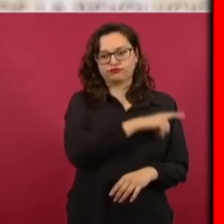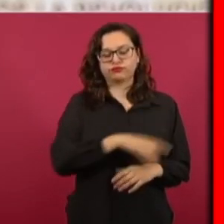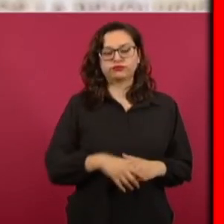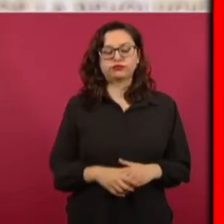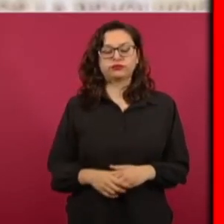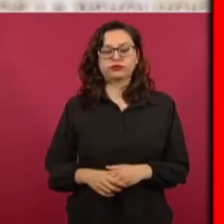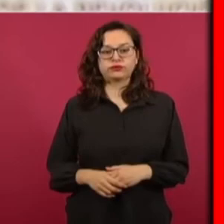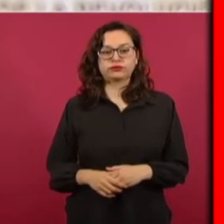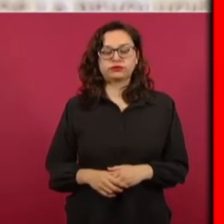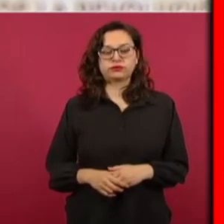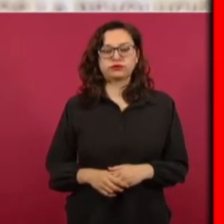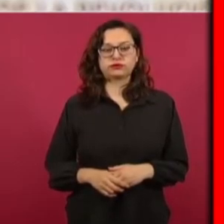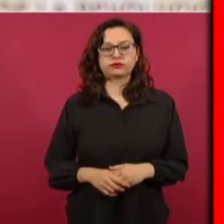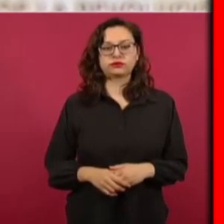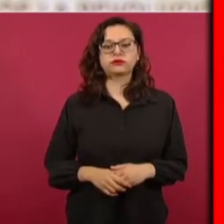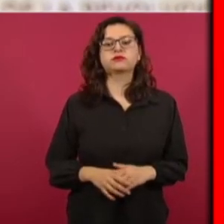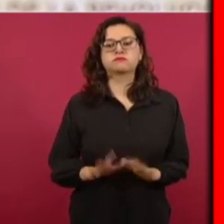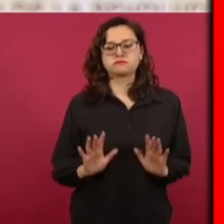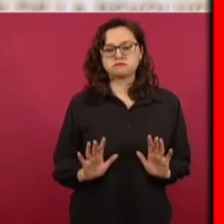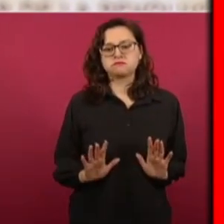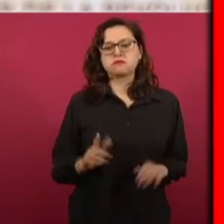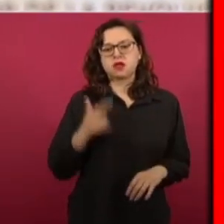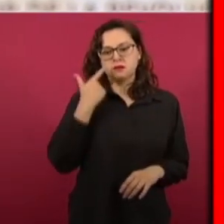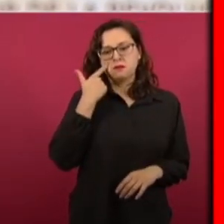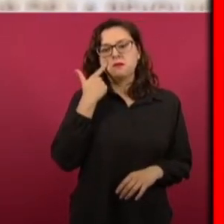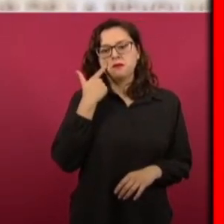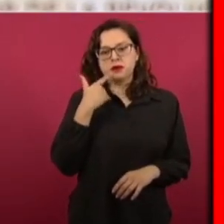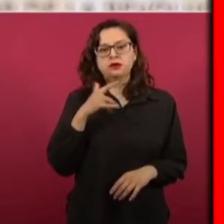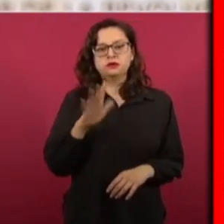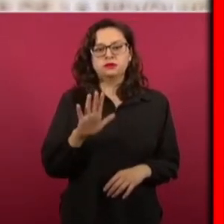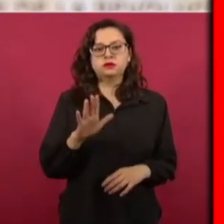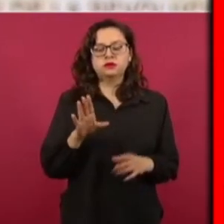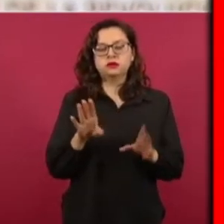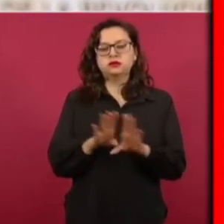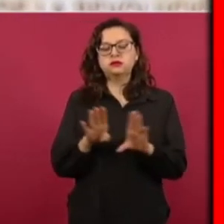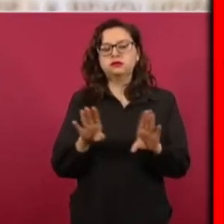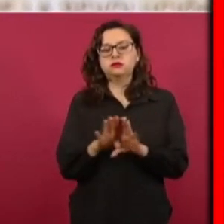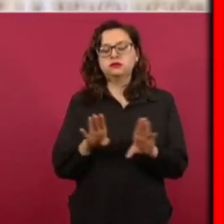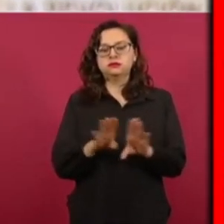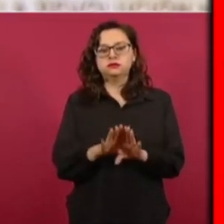pero vamos a ver si en antropología